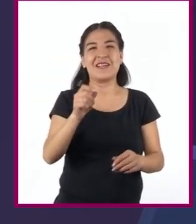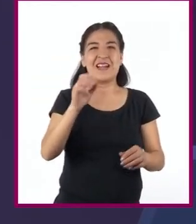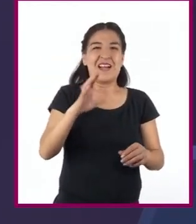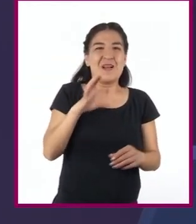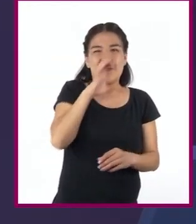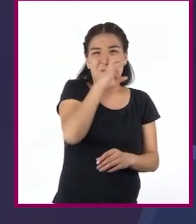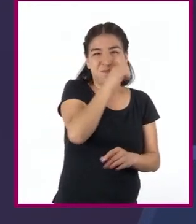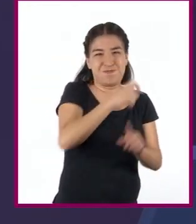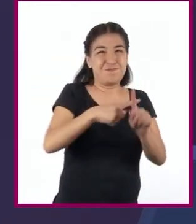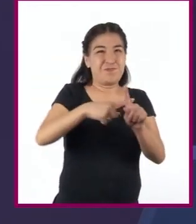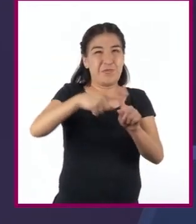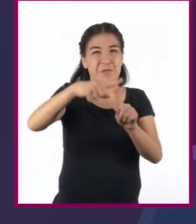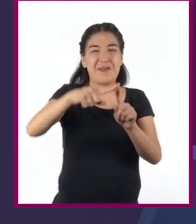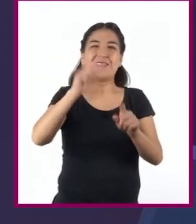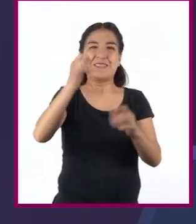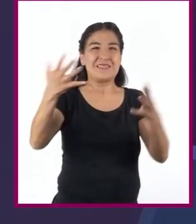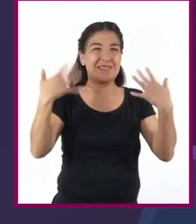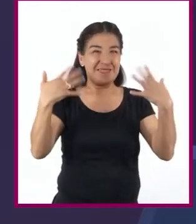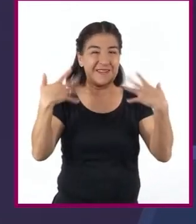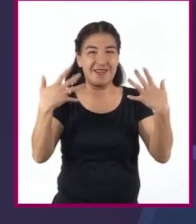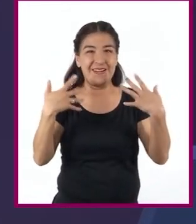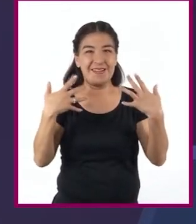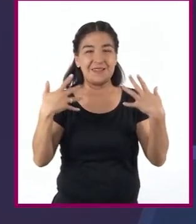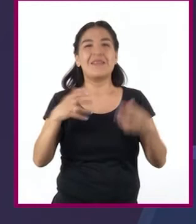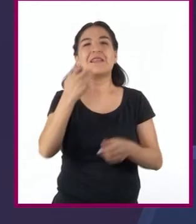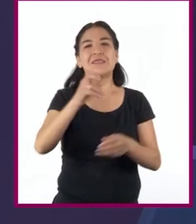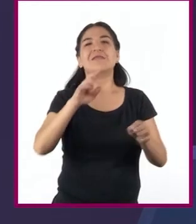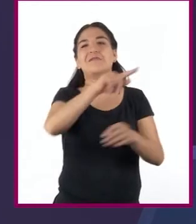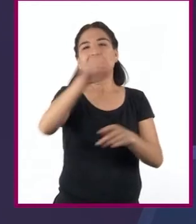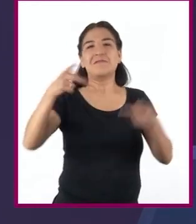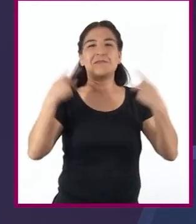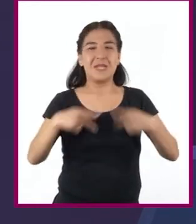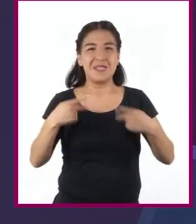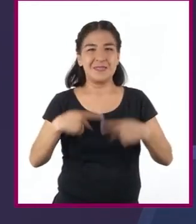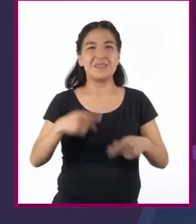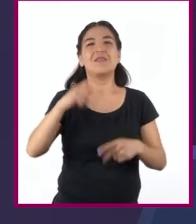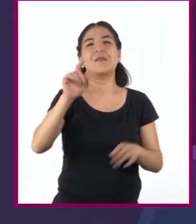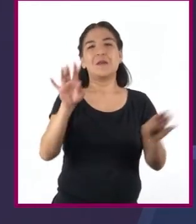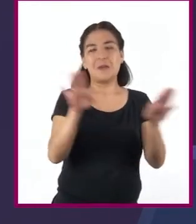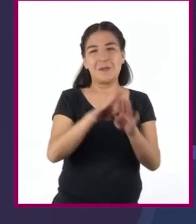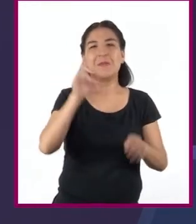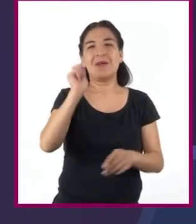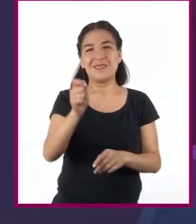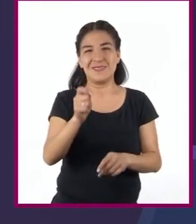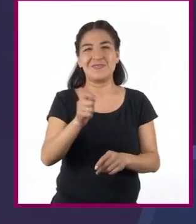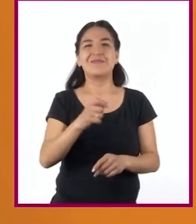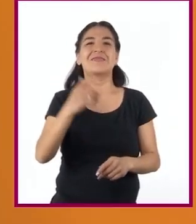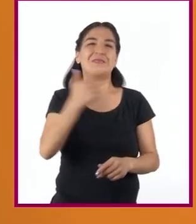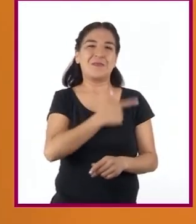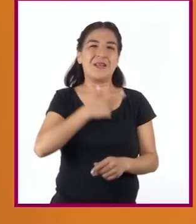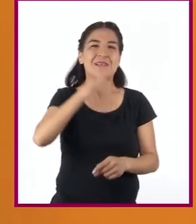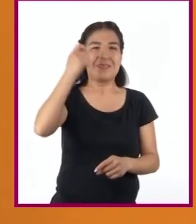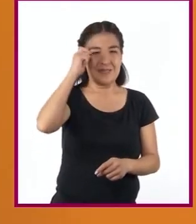influyó para que determinada categoría de usuarios consumiera o participara del servicio.